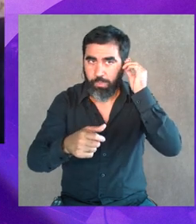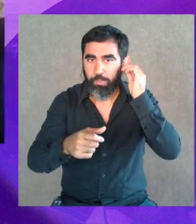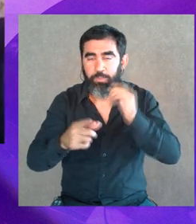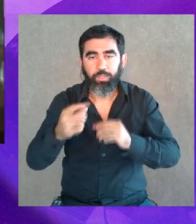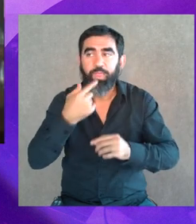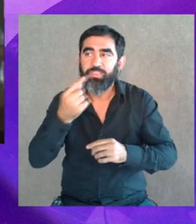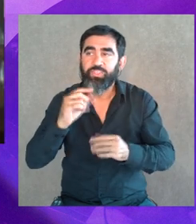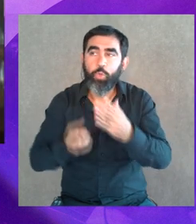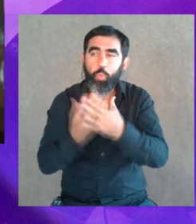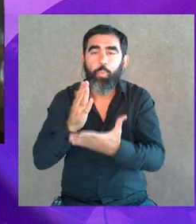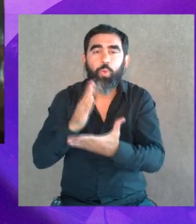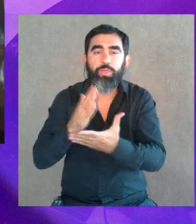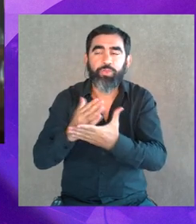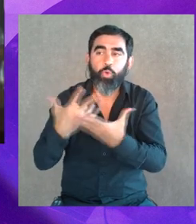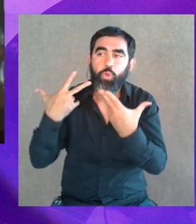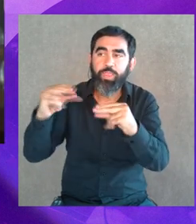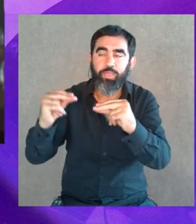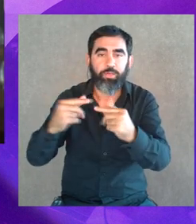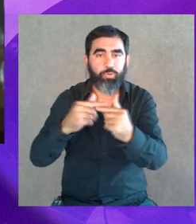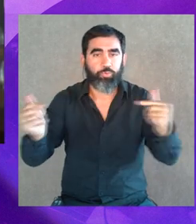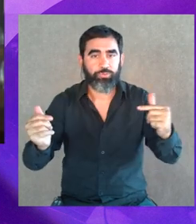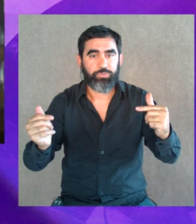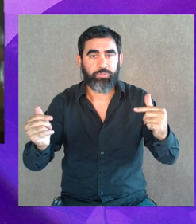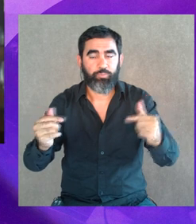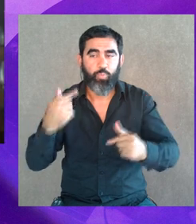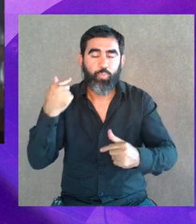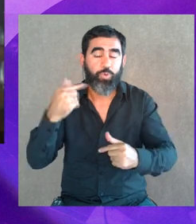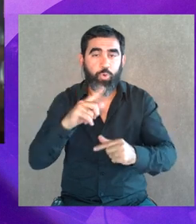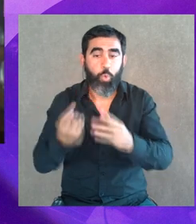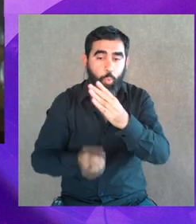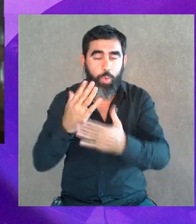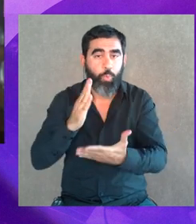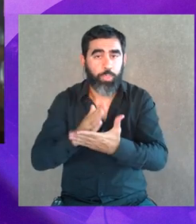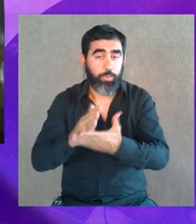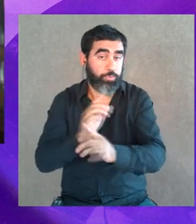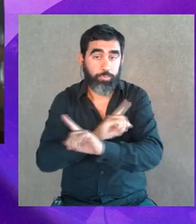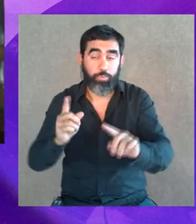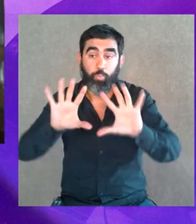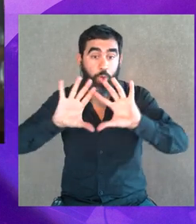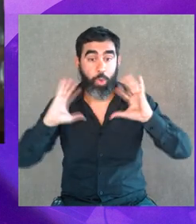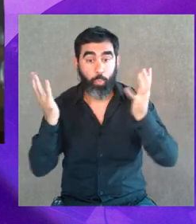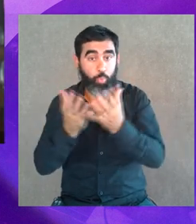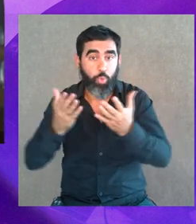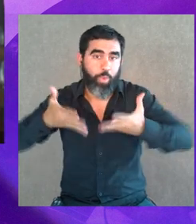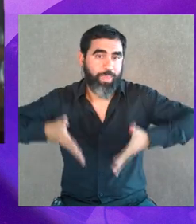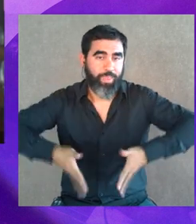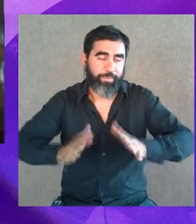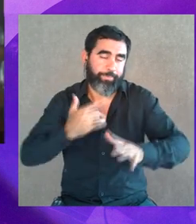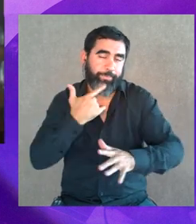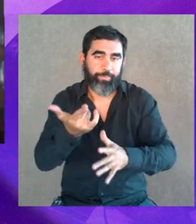el negarnos cosas, no son nuevos derechos, desde que el mundo es mundo,